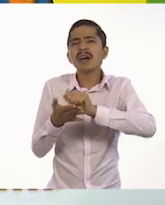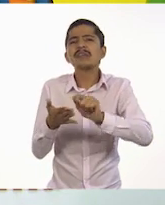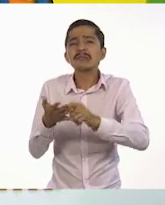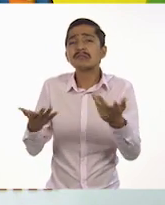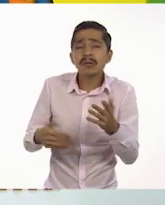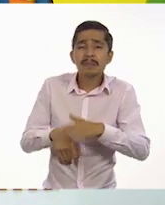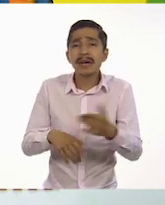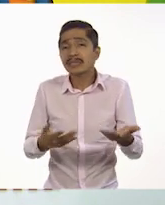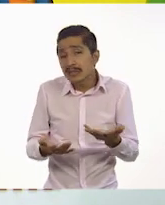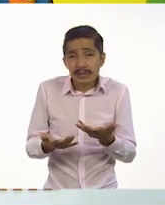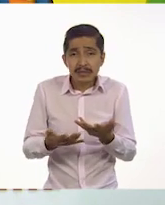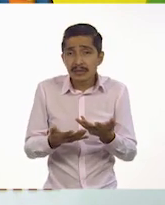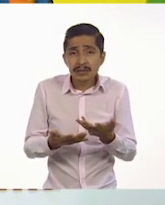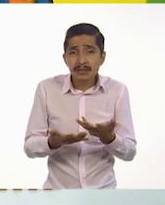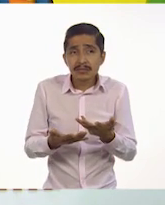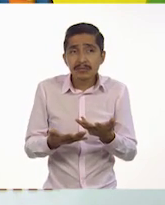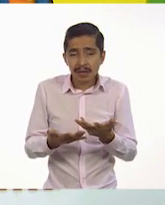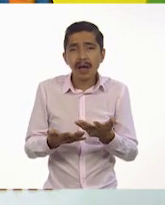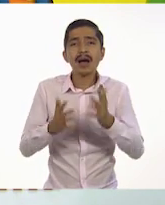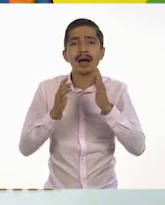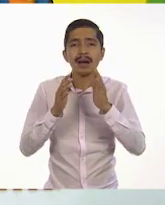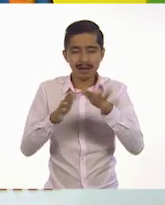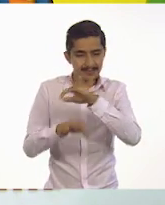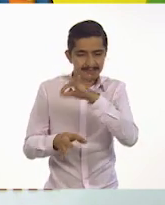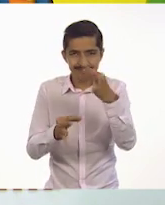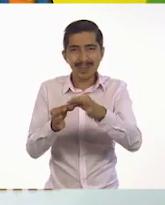Perfecto. Entonces vamos a escribir la carta.